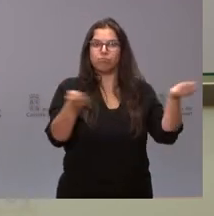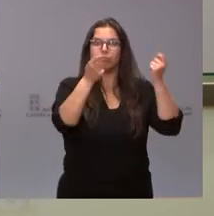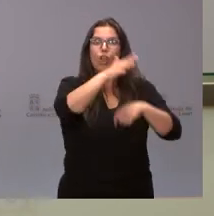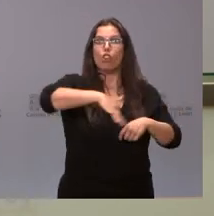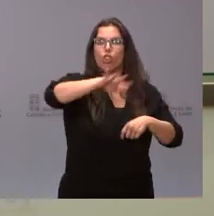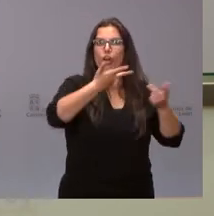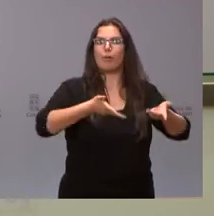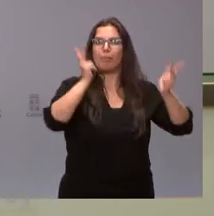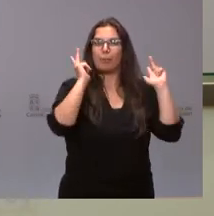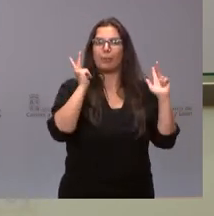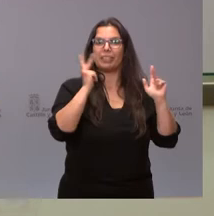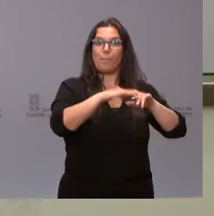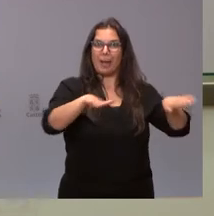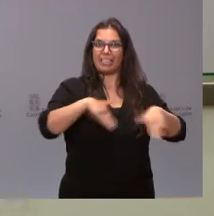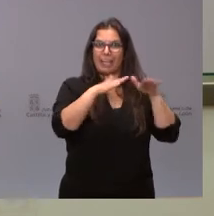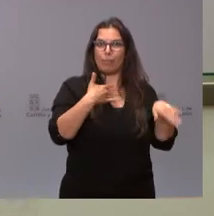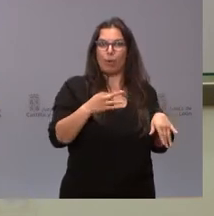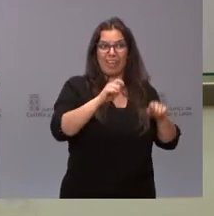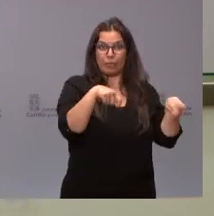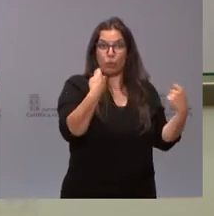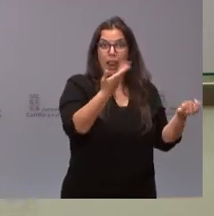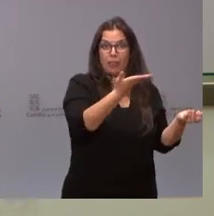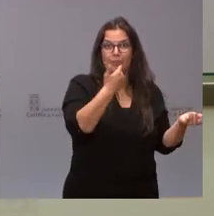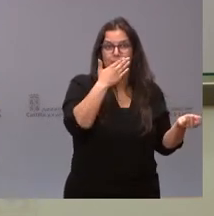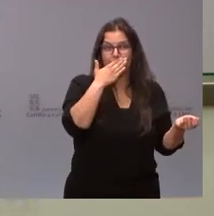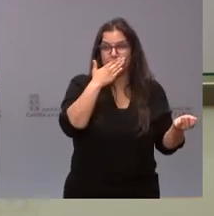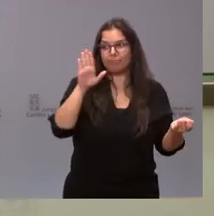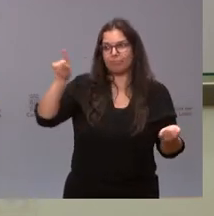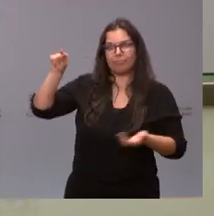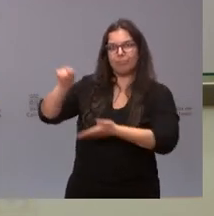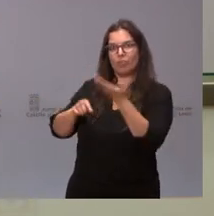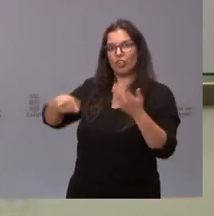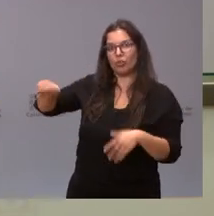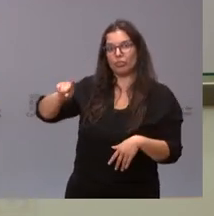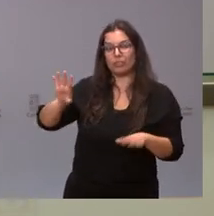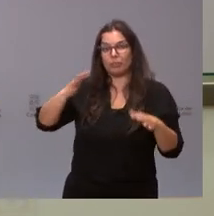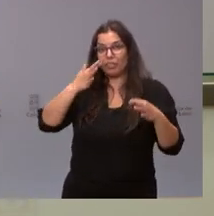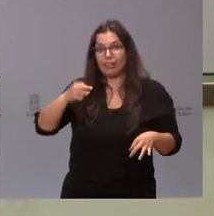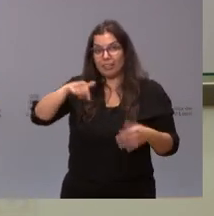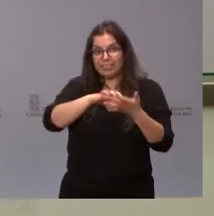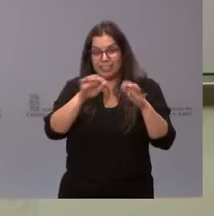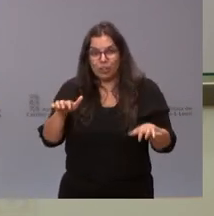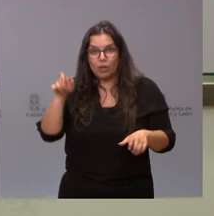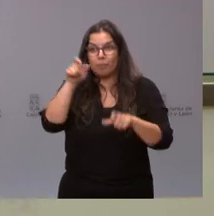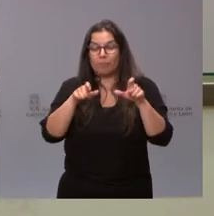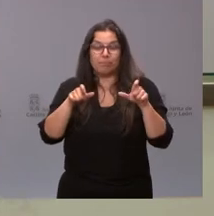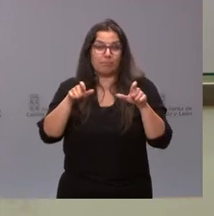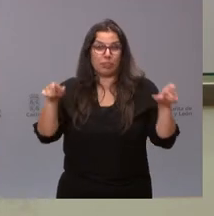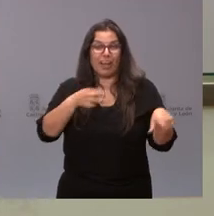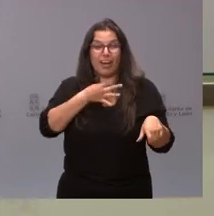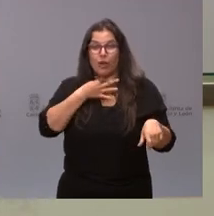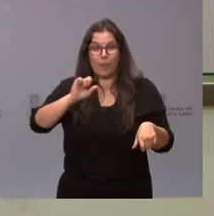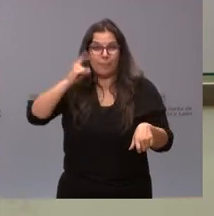baño aptas, pero que no les contrate a los socorristas y que dicen que por eso Castilleleo se encuentra entre las comunidades de interior con más fallecidos y